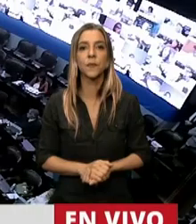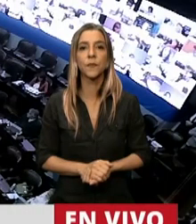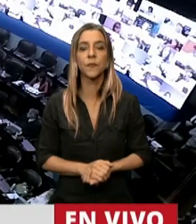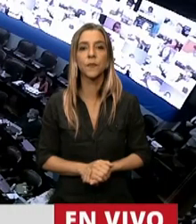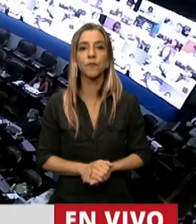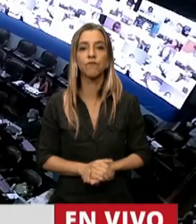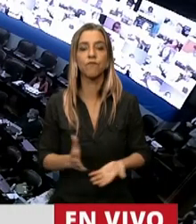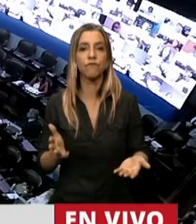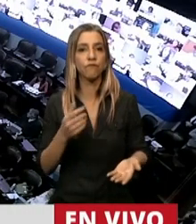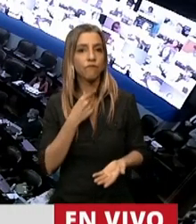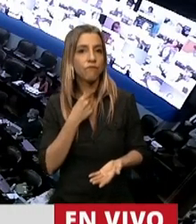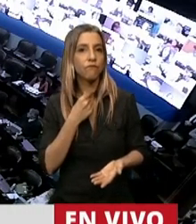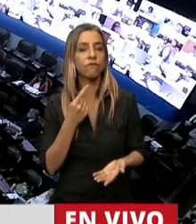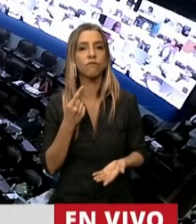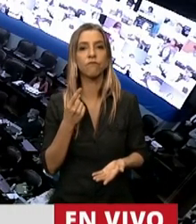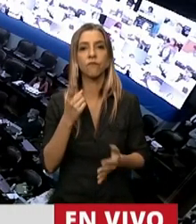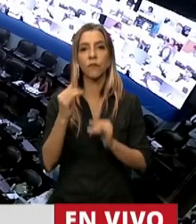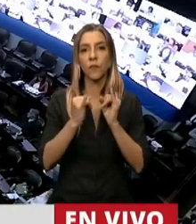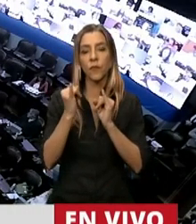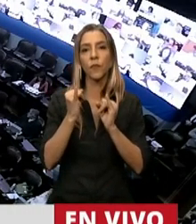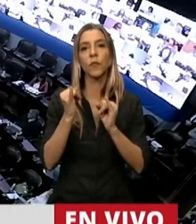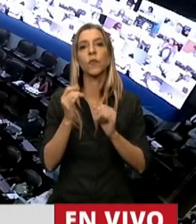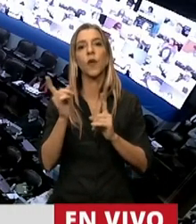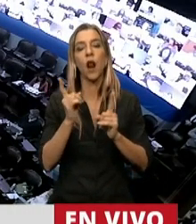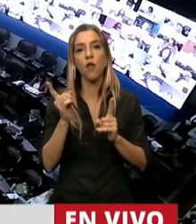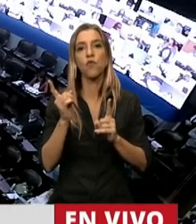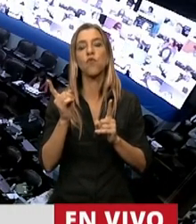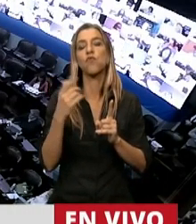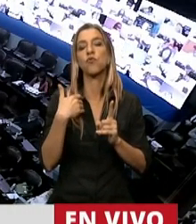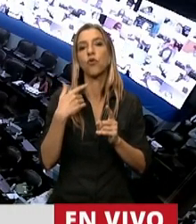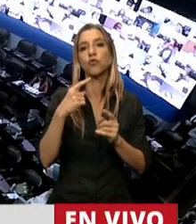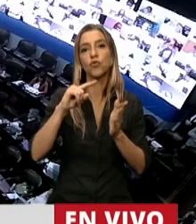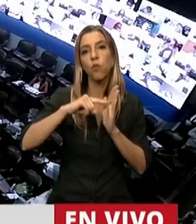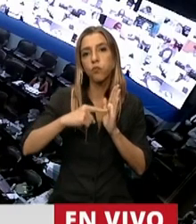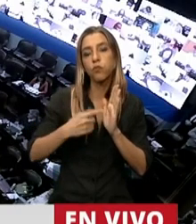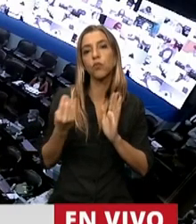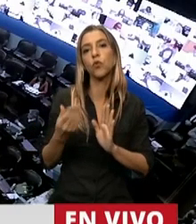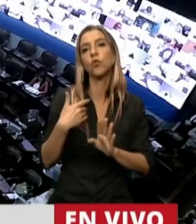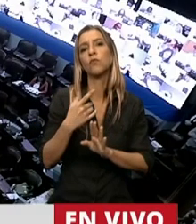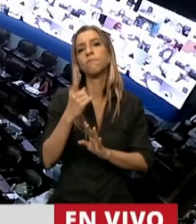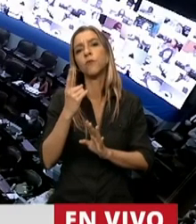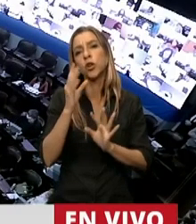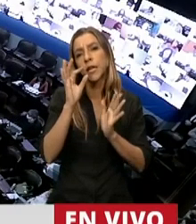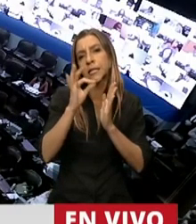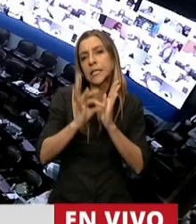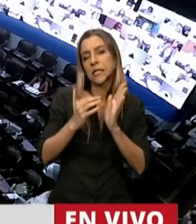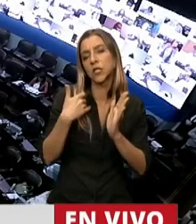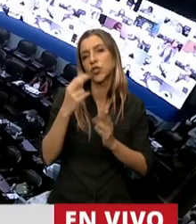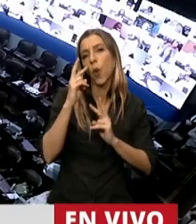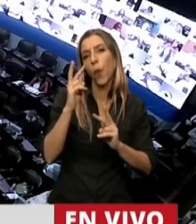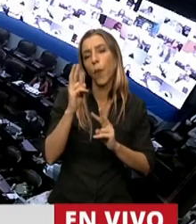Quería mencionar, voy a repetir cuestiones que ya se vinieron diciendo, pero sí hacer algunas observaciones, algunas inexactitudes que